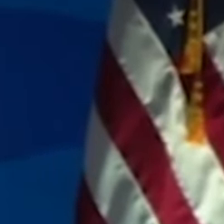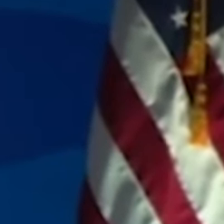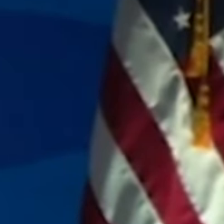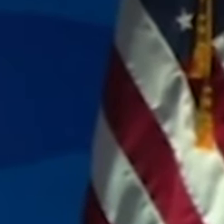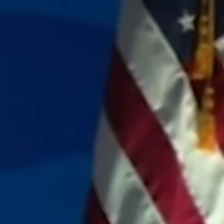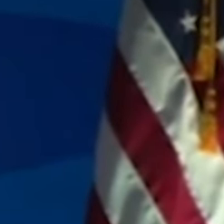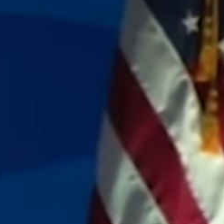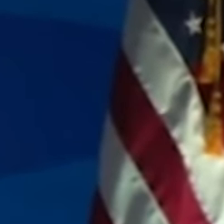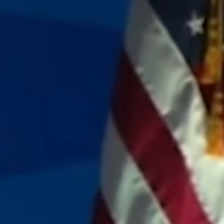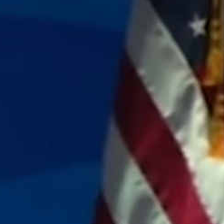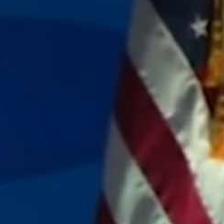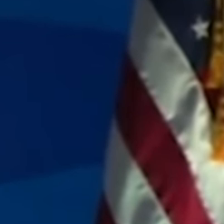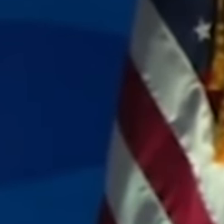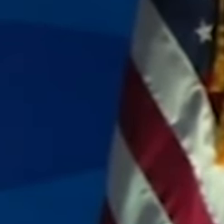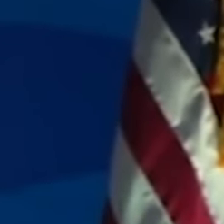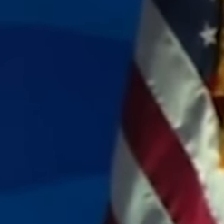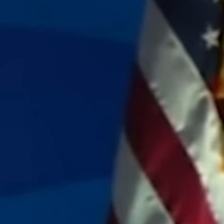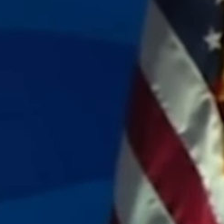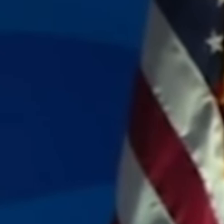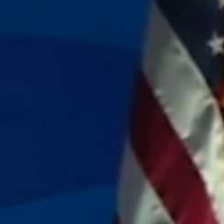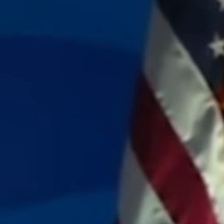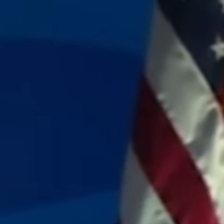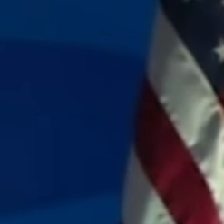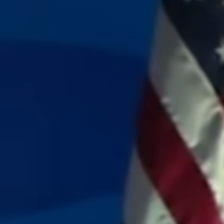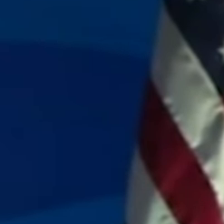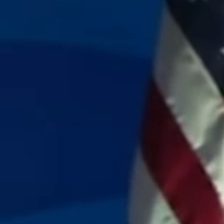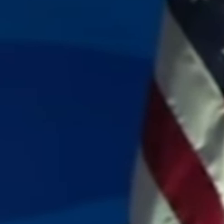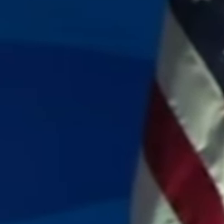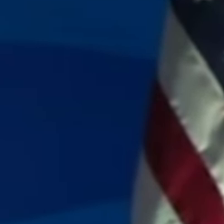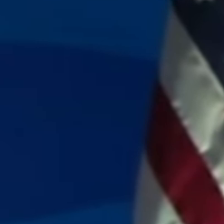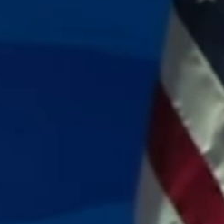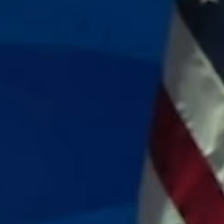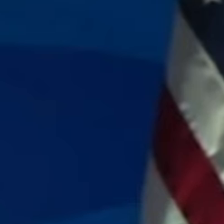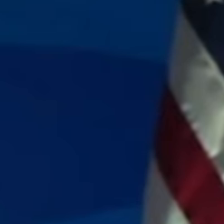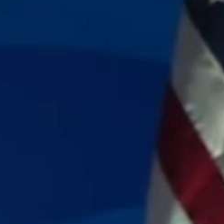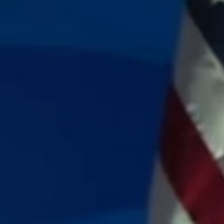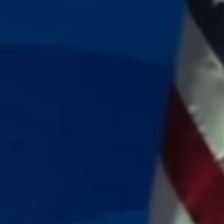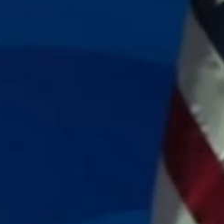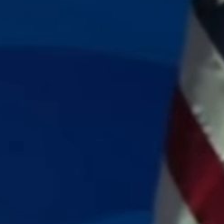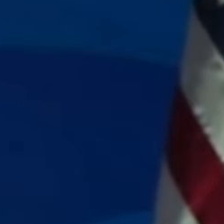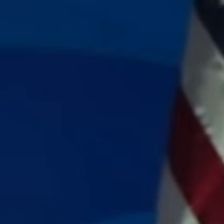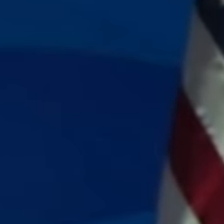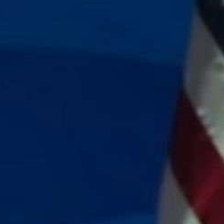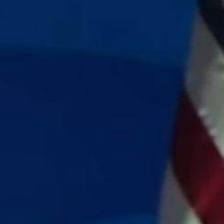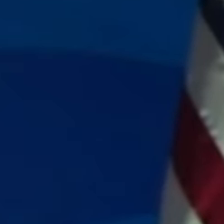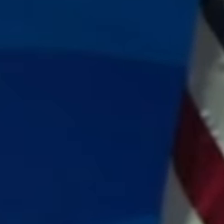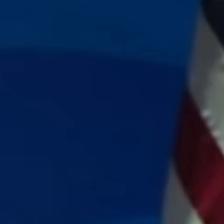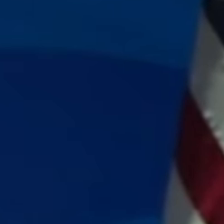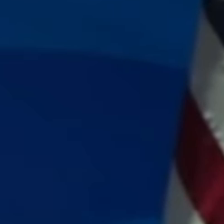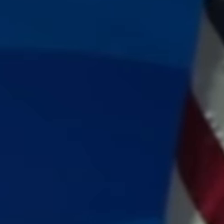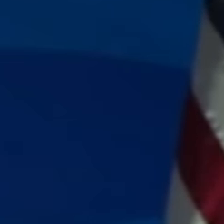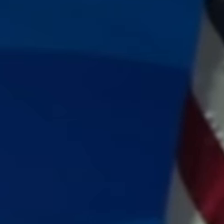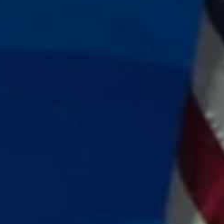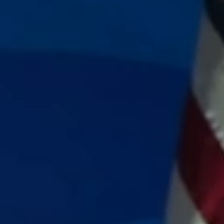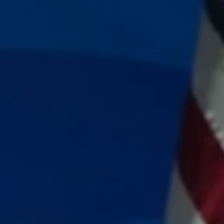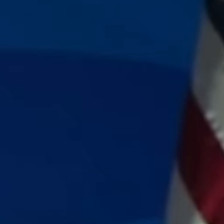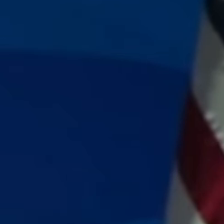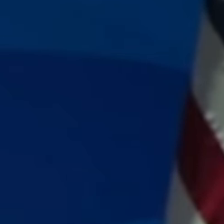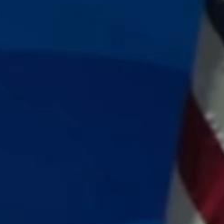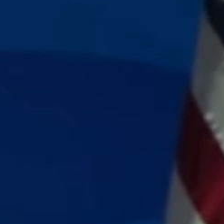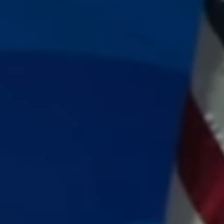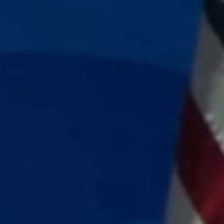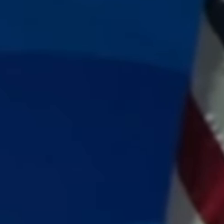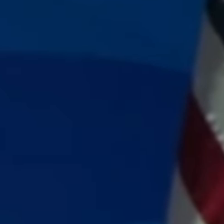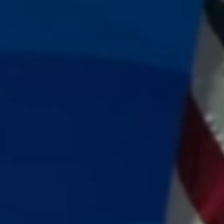En este momento, nuestra democracia está bajo un ataque sin precedentes, diferente a todo lo que hemos visto en tiempos modernos,